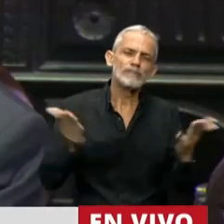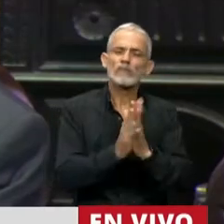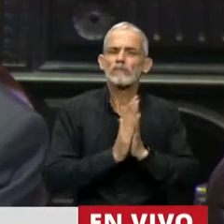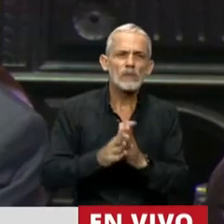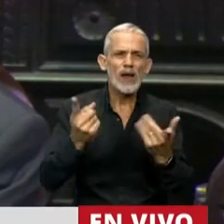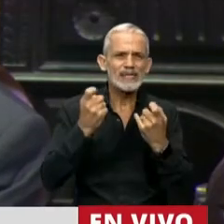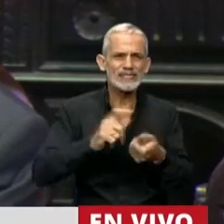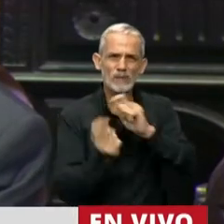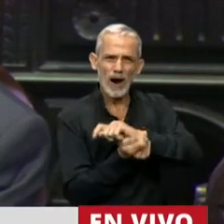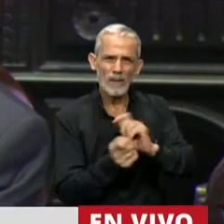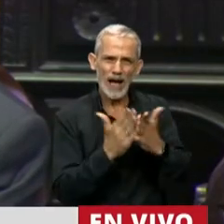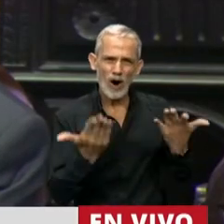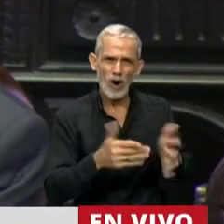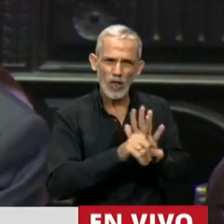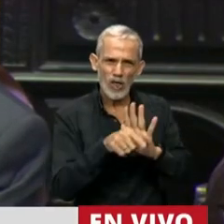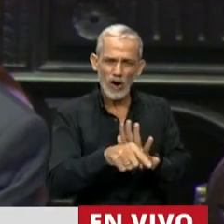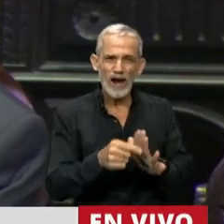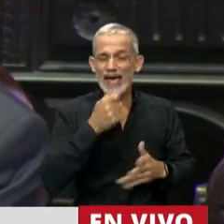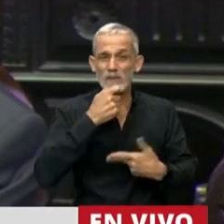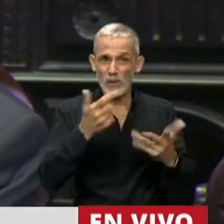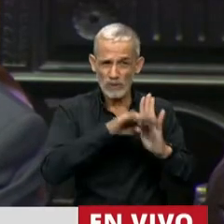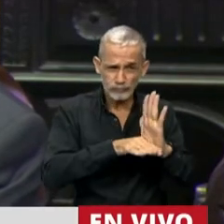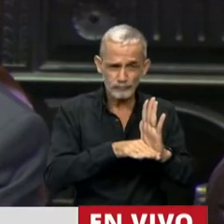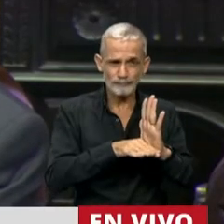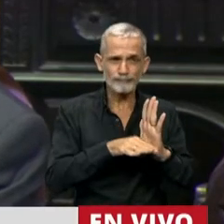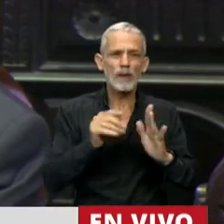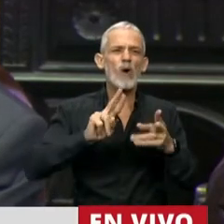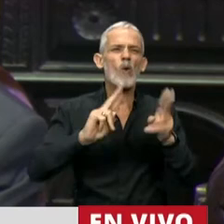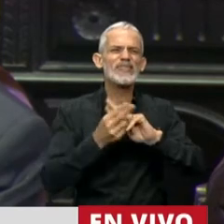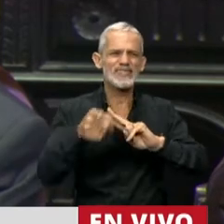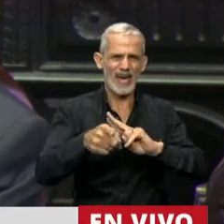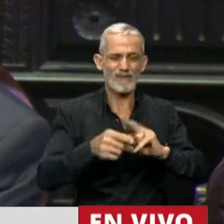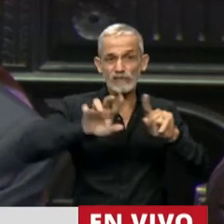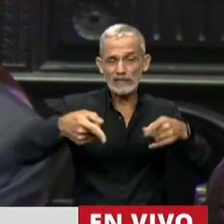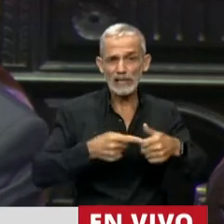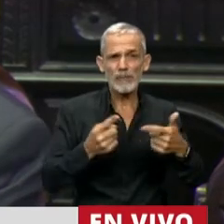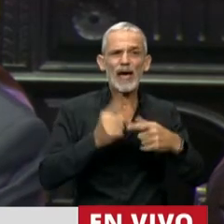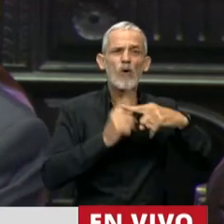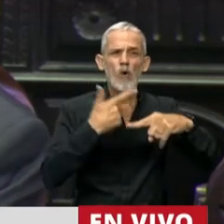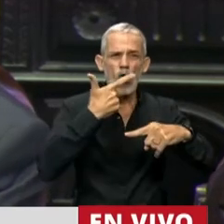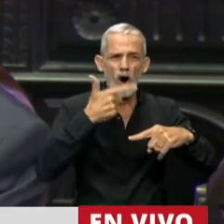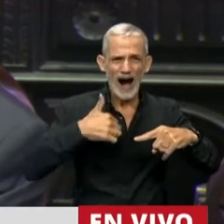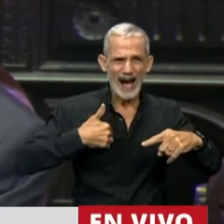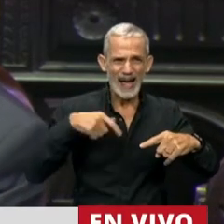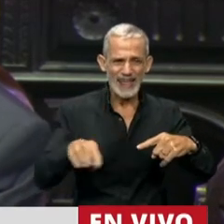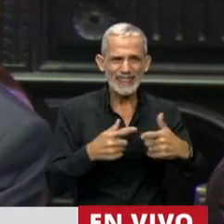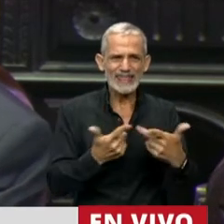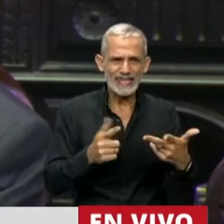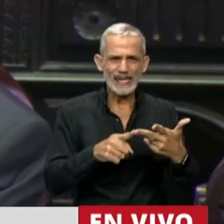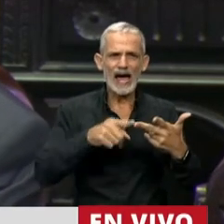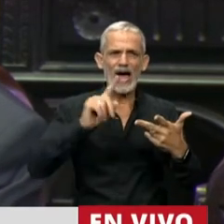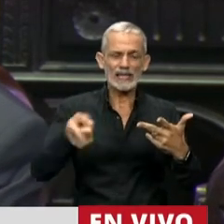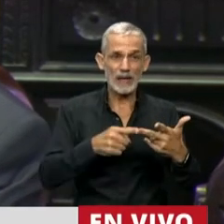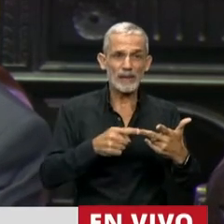necesidad de modificar estas normas. Por ejemplo, se habló de UNICEF, se habló de la Cruz Roja Argentina, Agrego, la